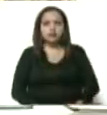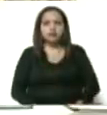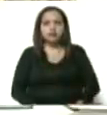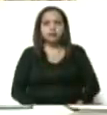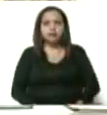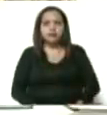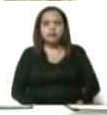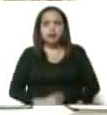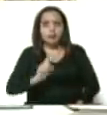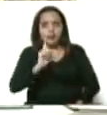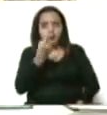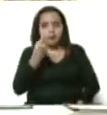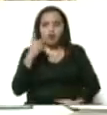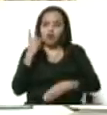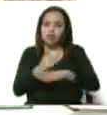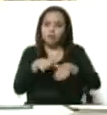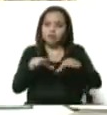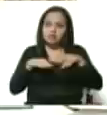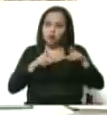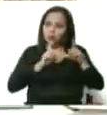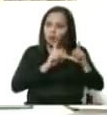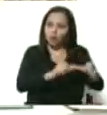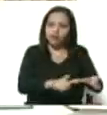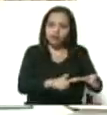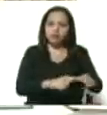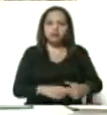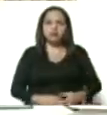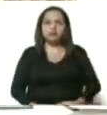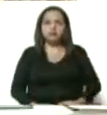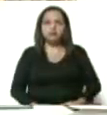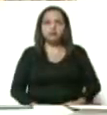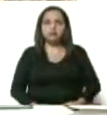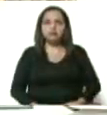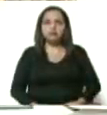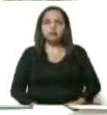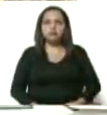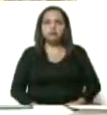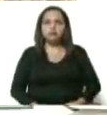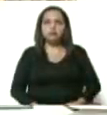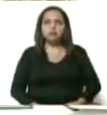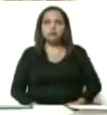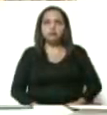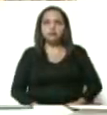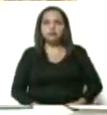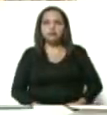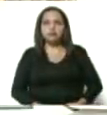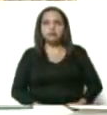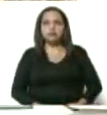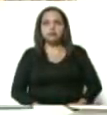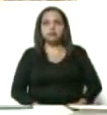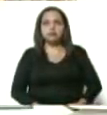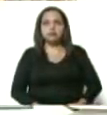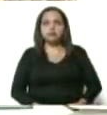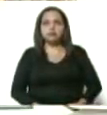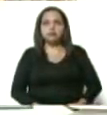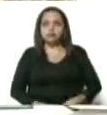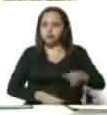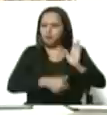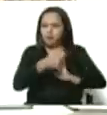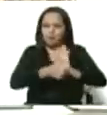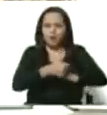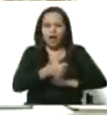Primero, la cuarentena estricta. La cuarentena estricta, bueno, al máximo.